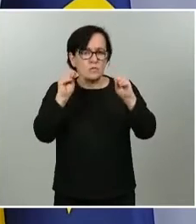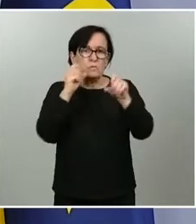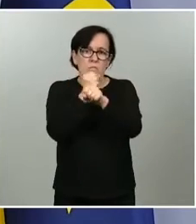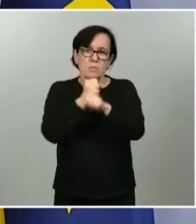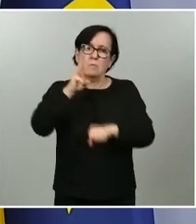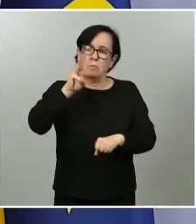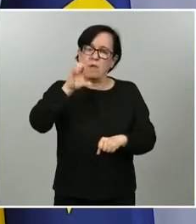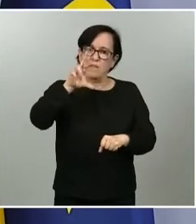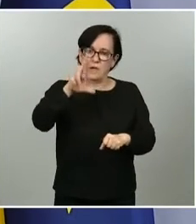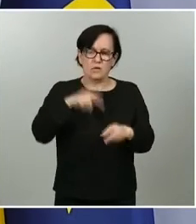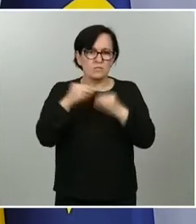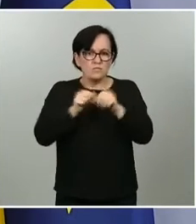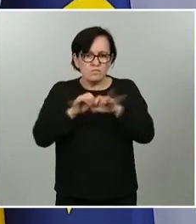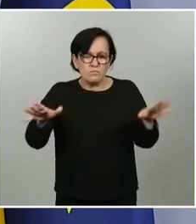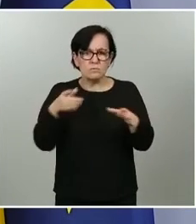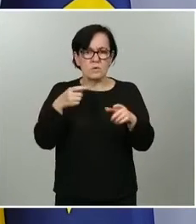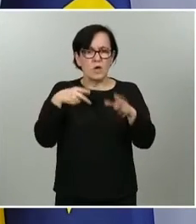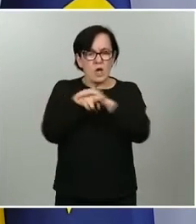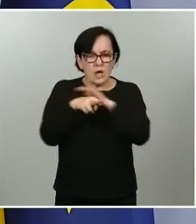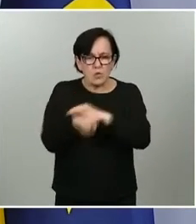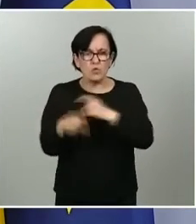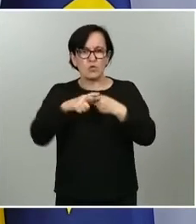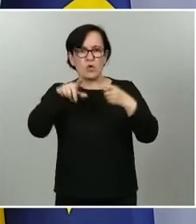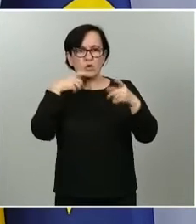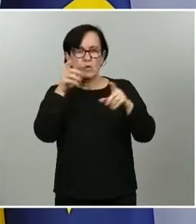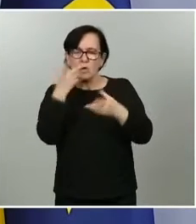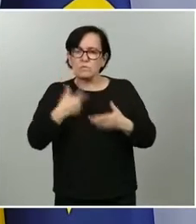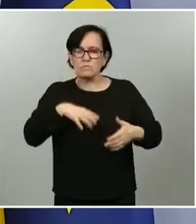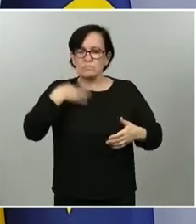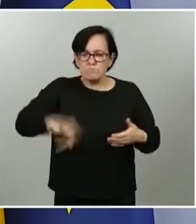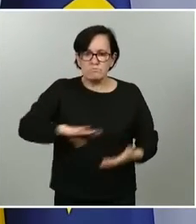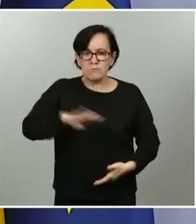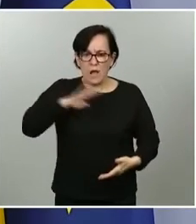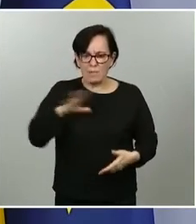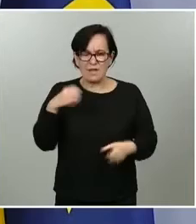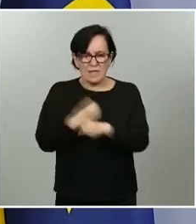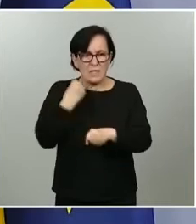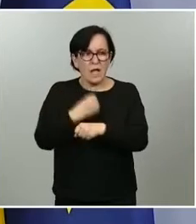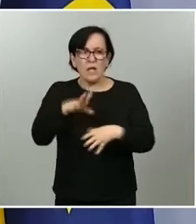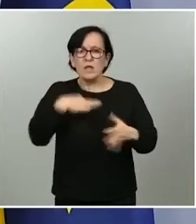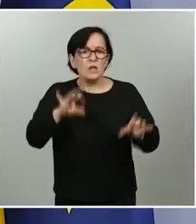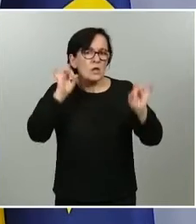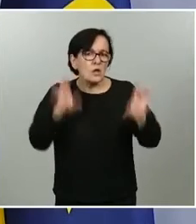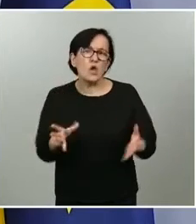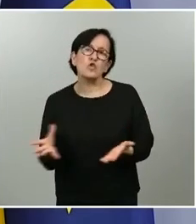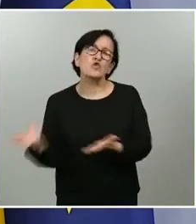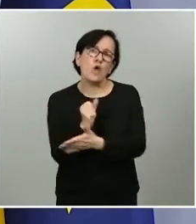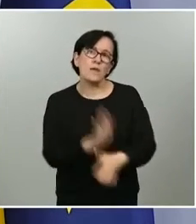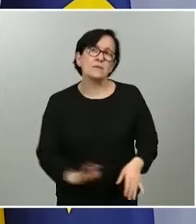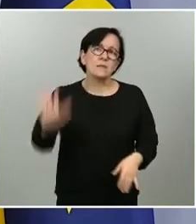exigen un despliegue de medios un despliegue logístico una capacidad de trabajo que yo quiero una vez más a subrayar por igual de todas las comunidades autónomas